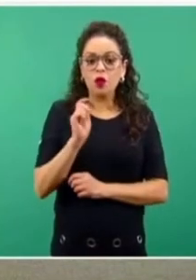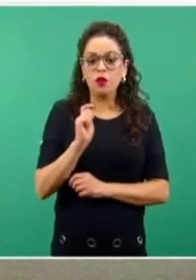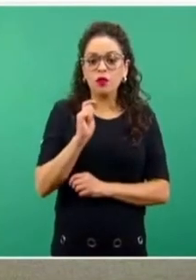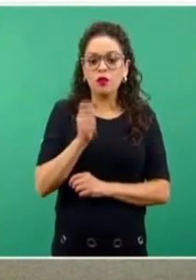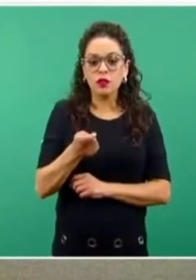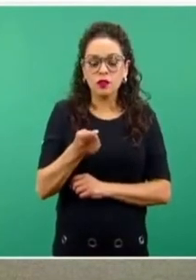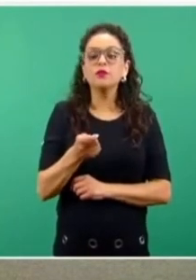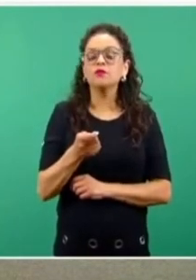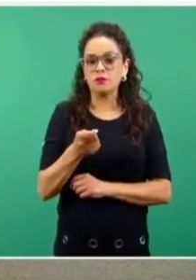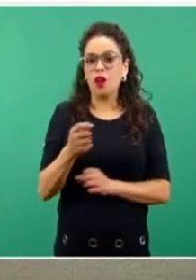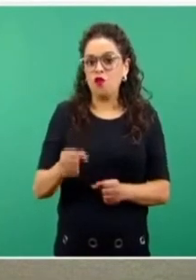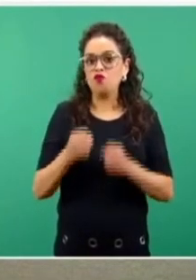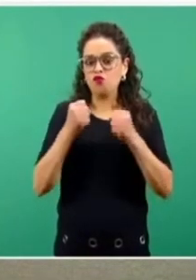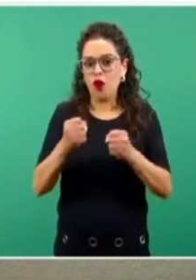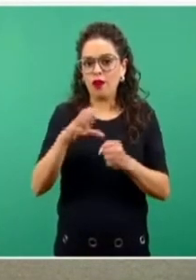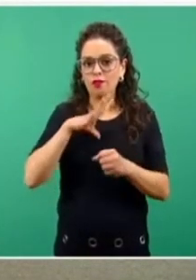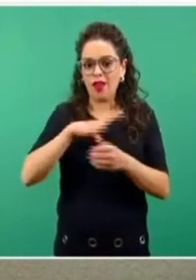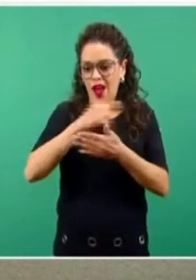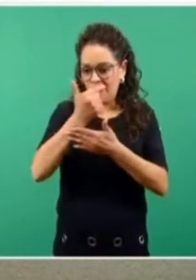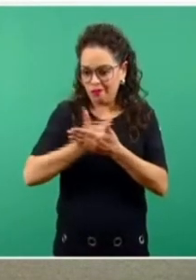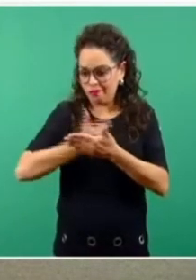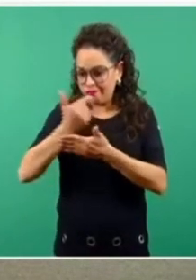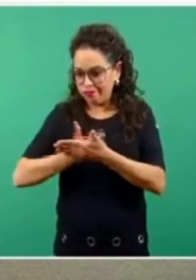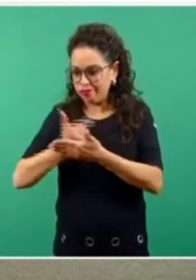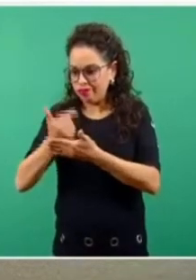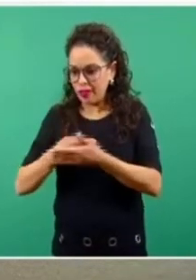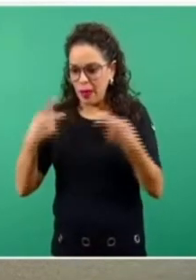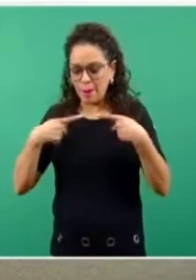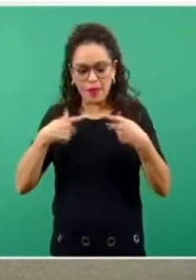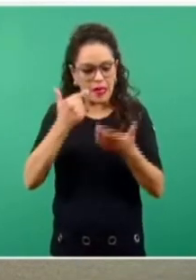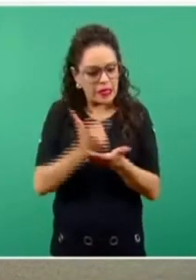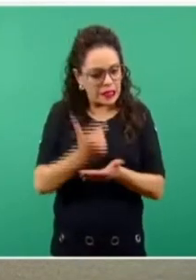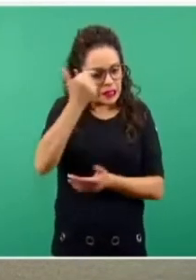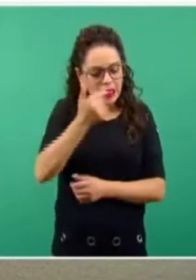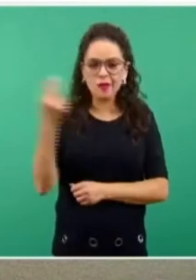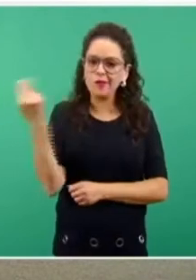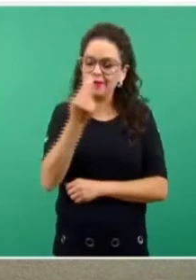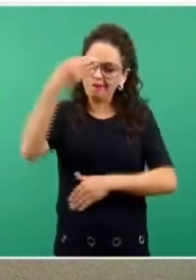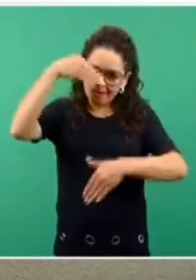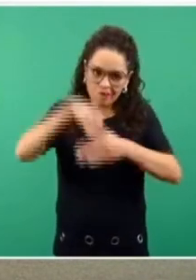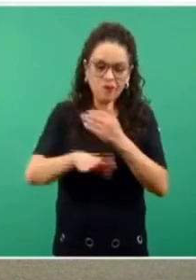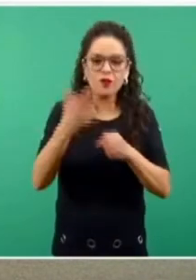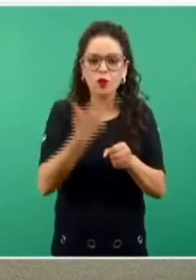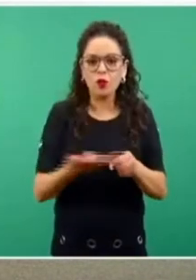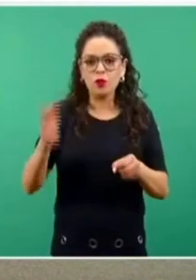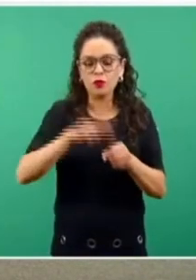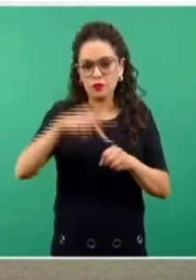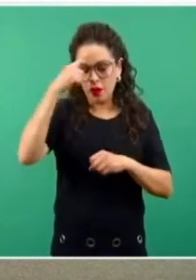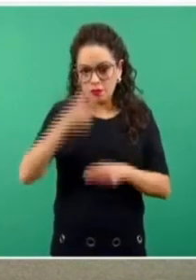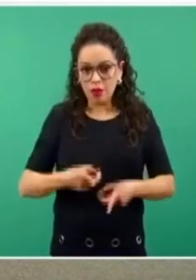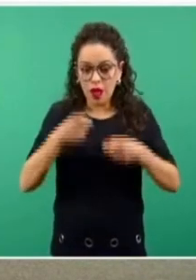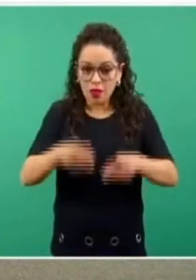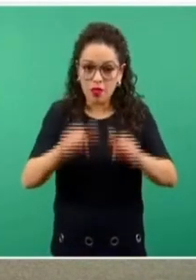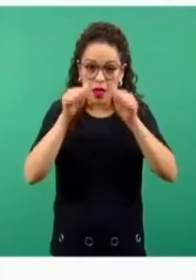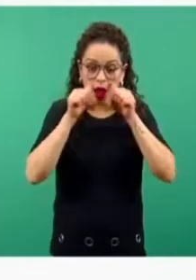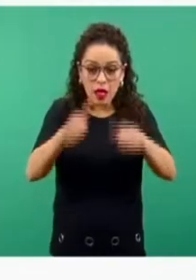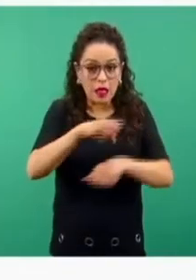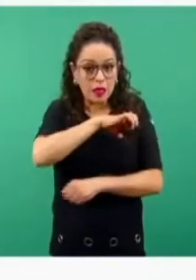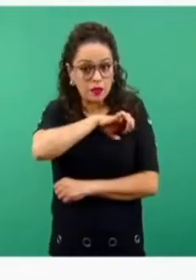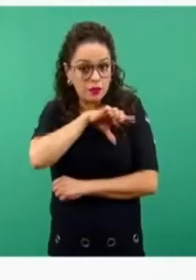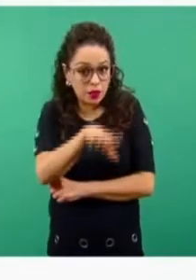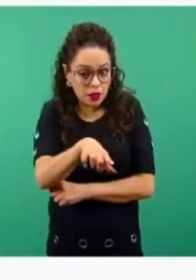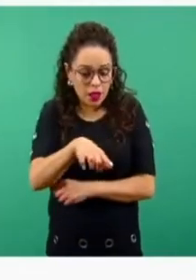hospitalización importante, lo que quiere decir que hay casos graves, personas que requieren de atención especializada.